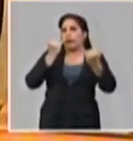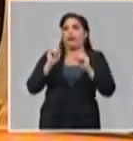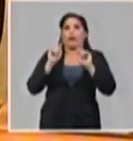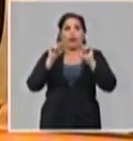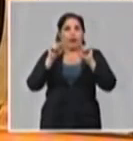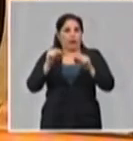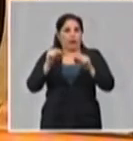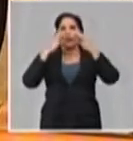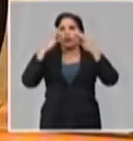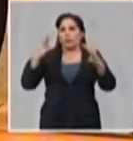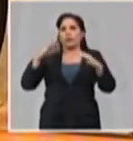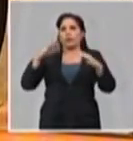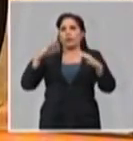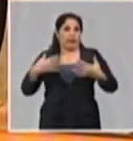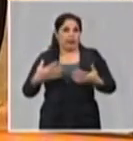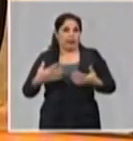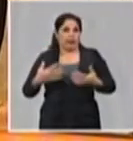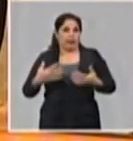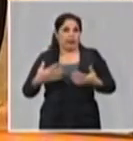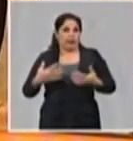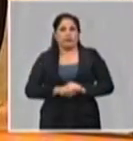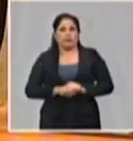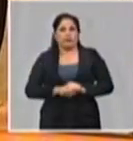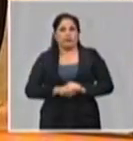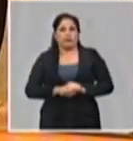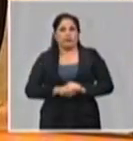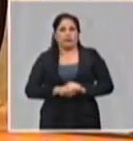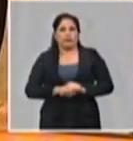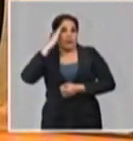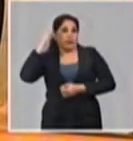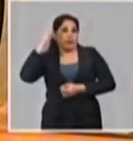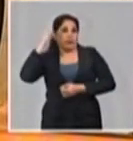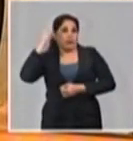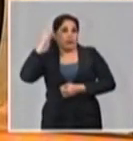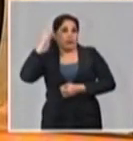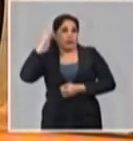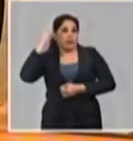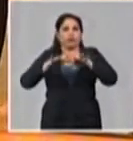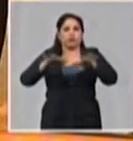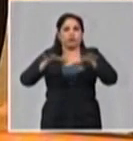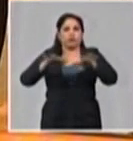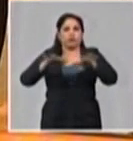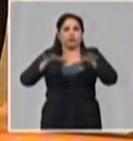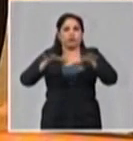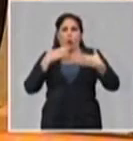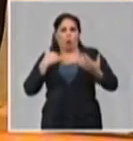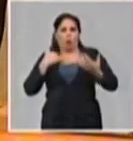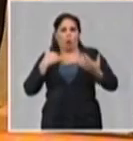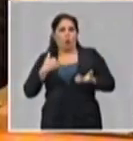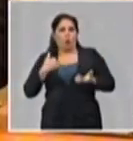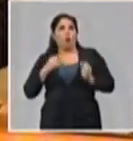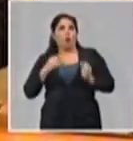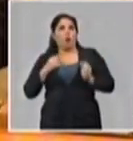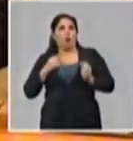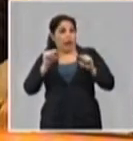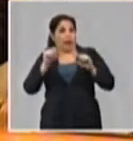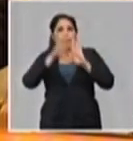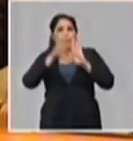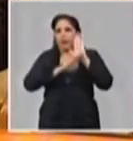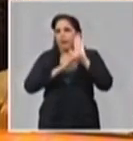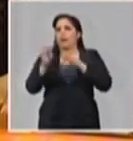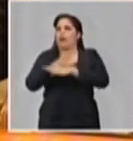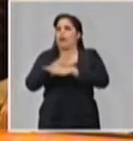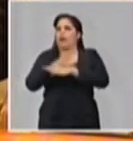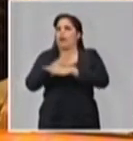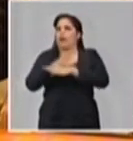importante para la población, saber cómo se propaga. Porque de ahí están entonces todas las medidas que en el